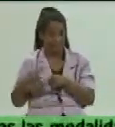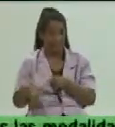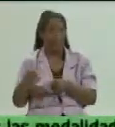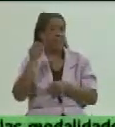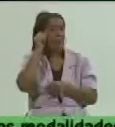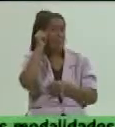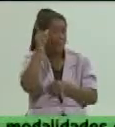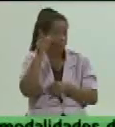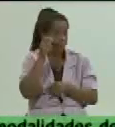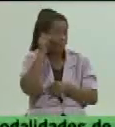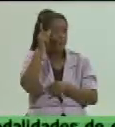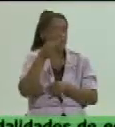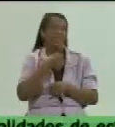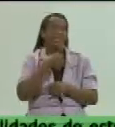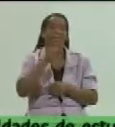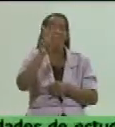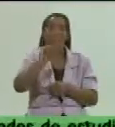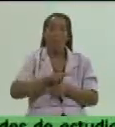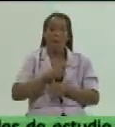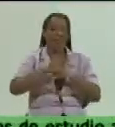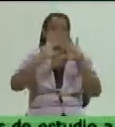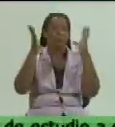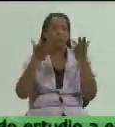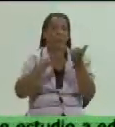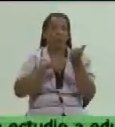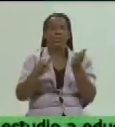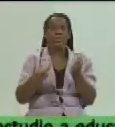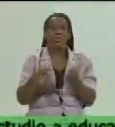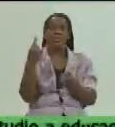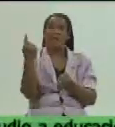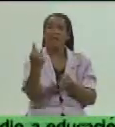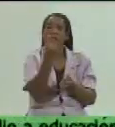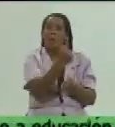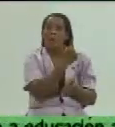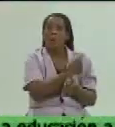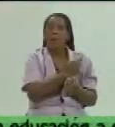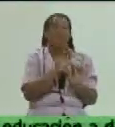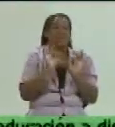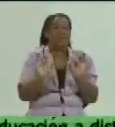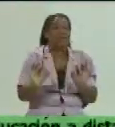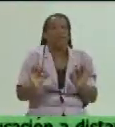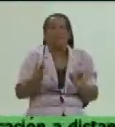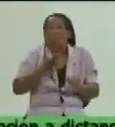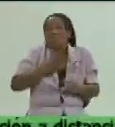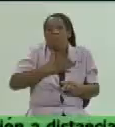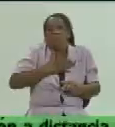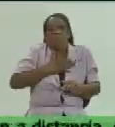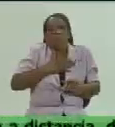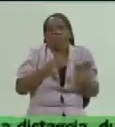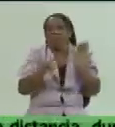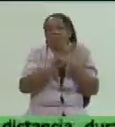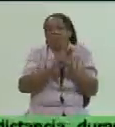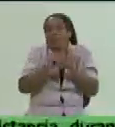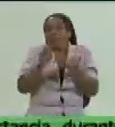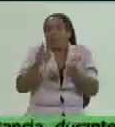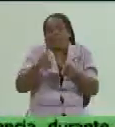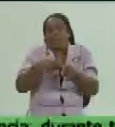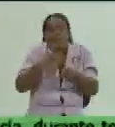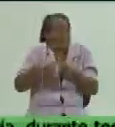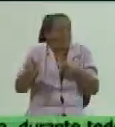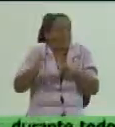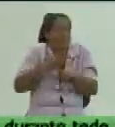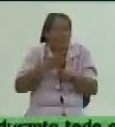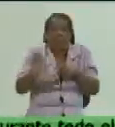evaluar en toda la provincia cada cual con un sello distintivo toda vez que